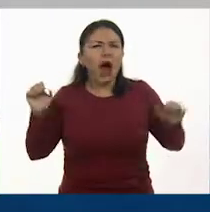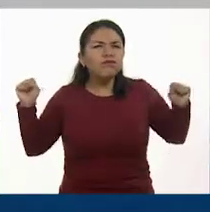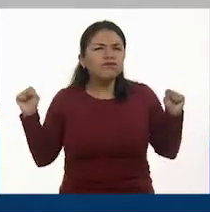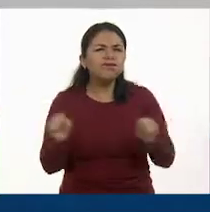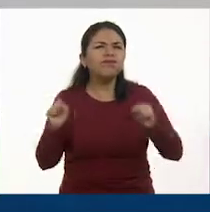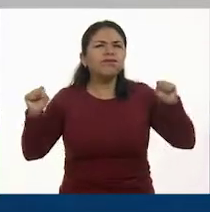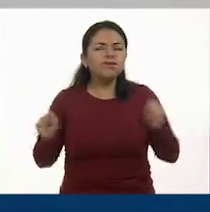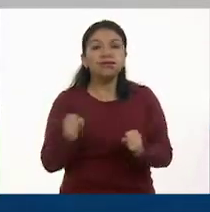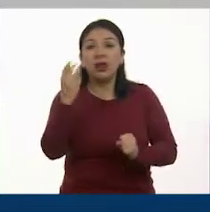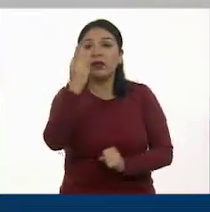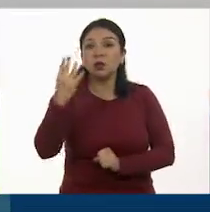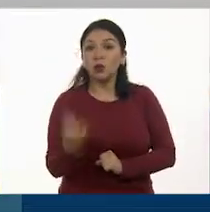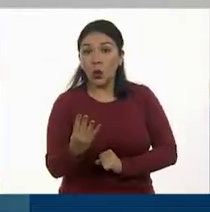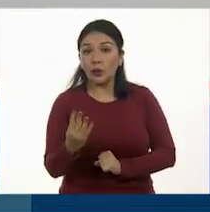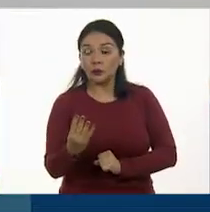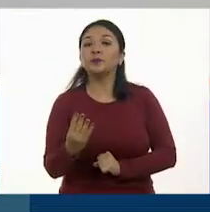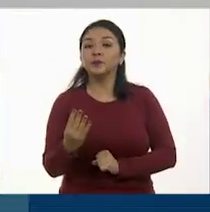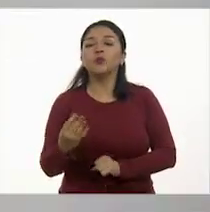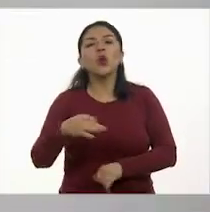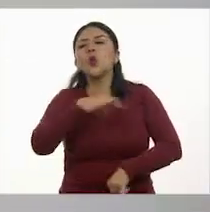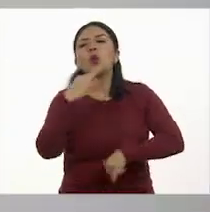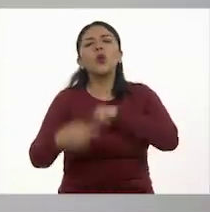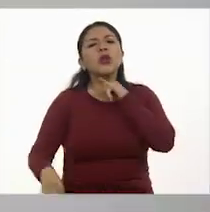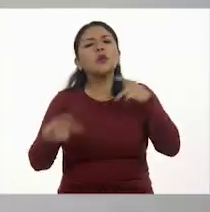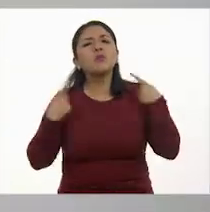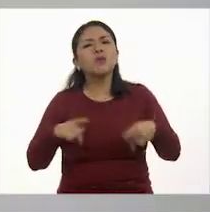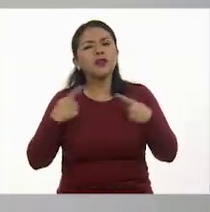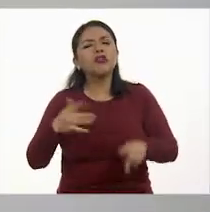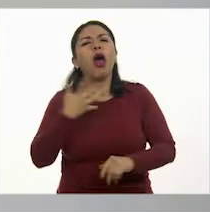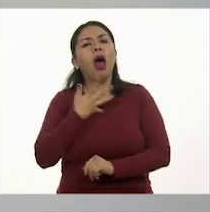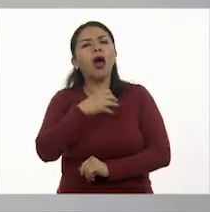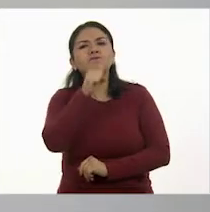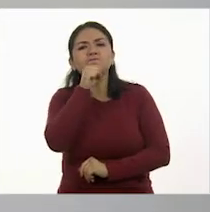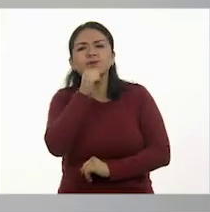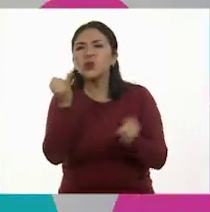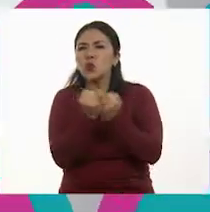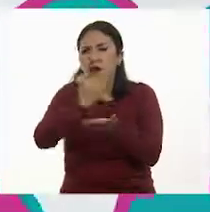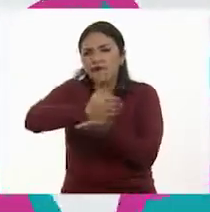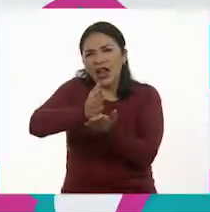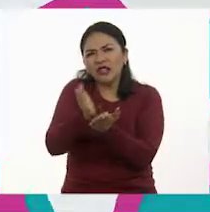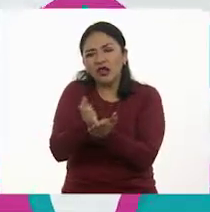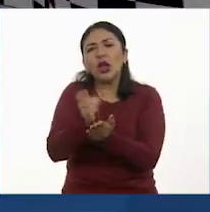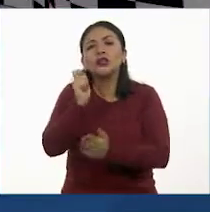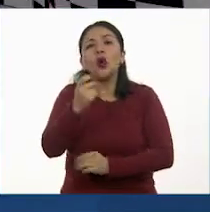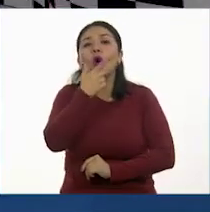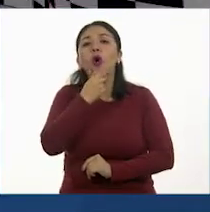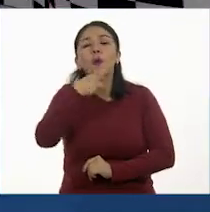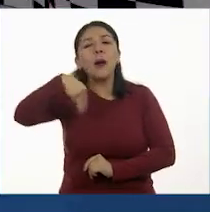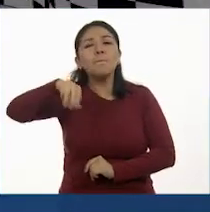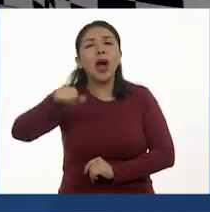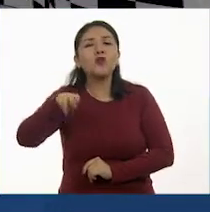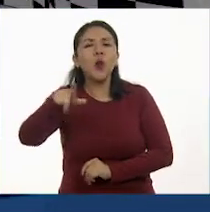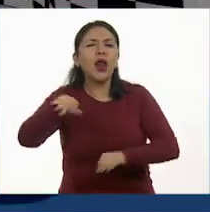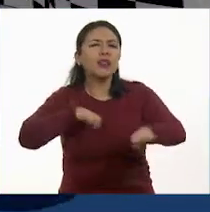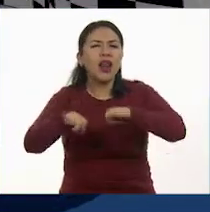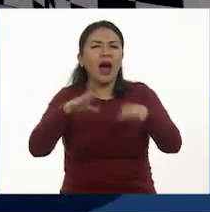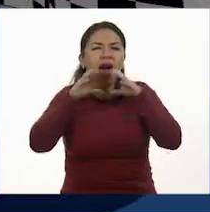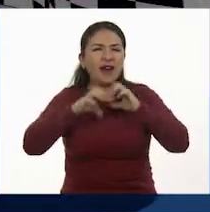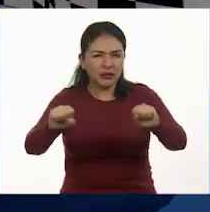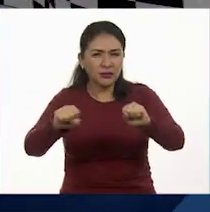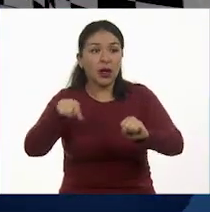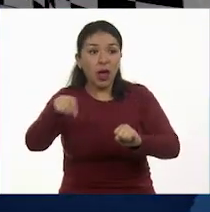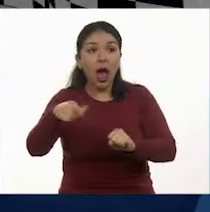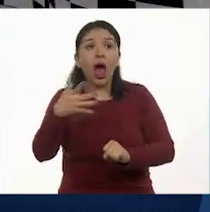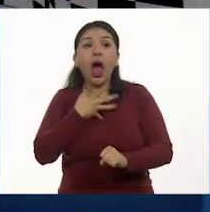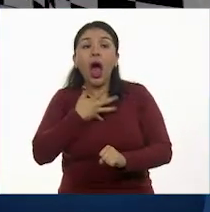tres cuartas partes. Y el último competidor que también está expresado en fracciones... Es Don Manuel Ganadero, que lleva